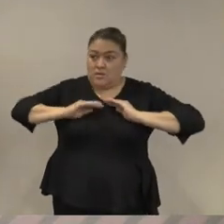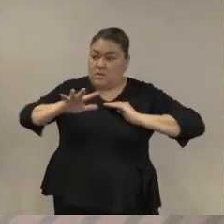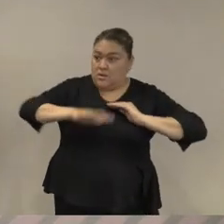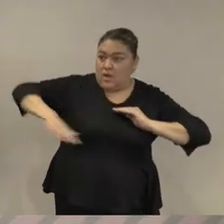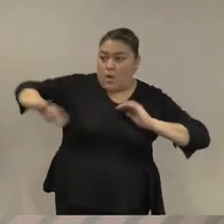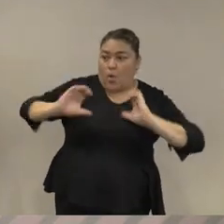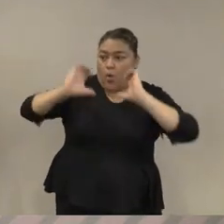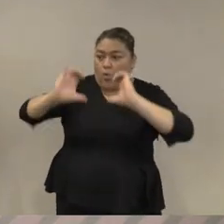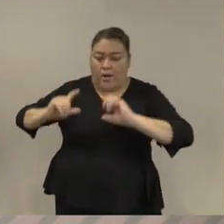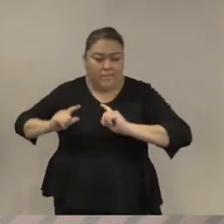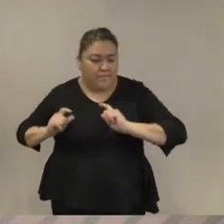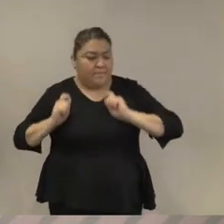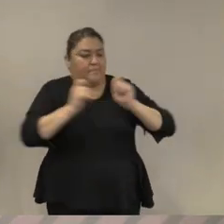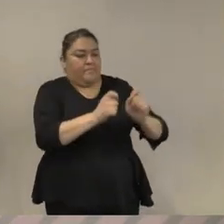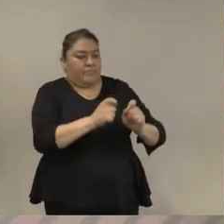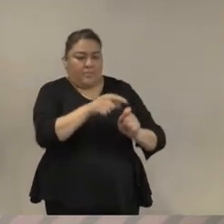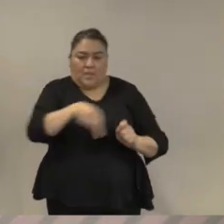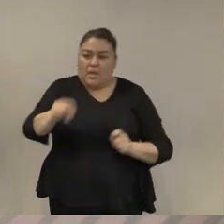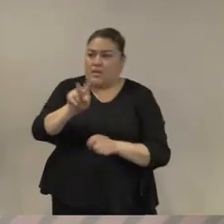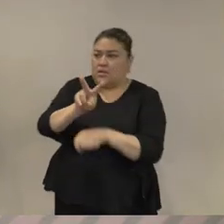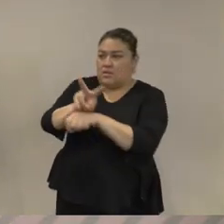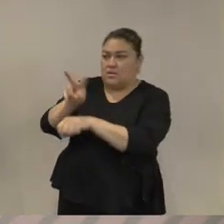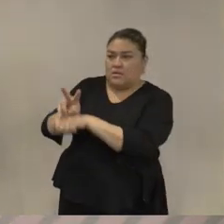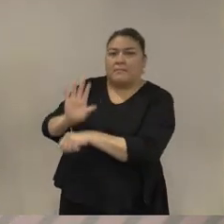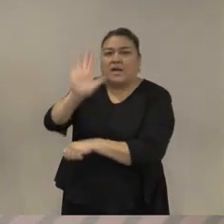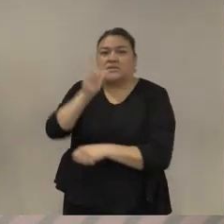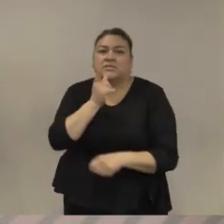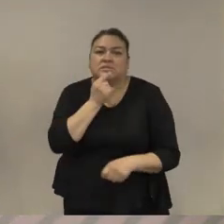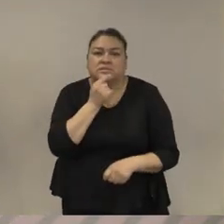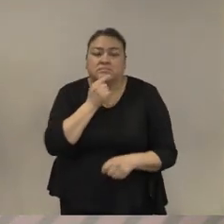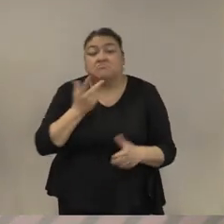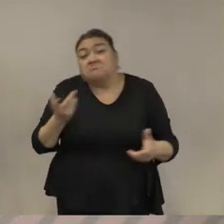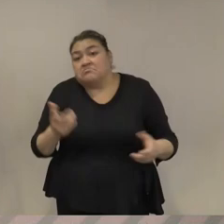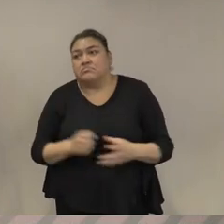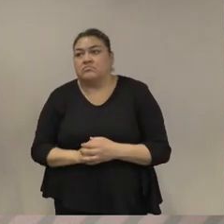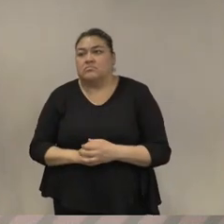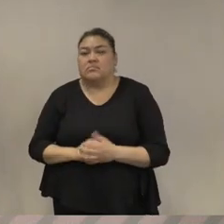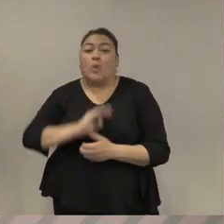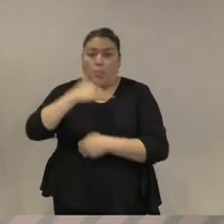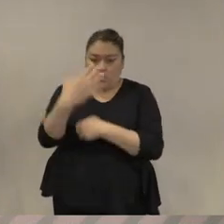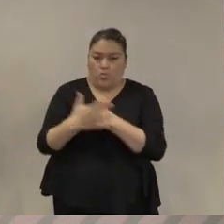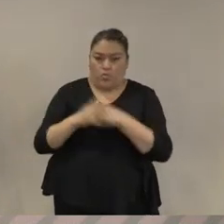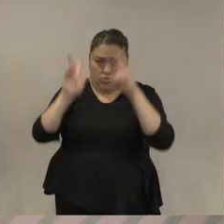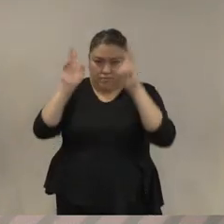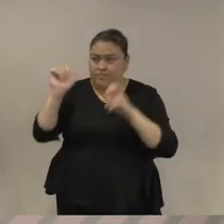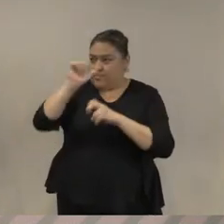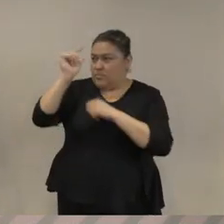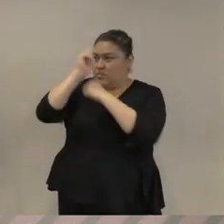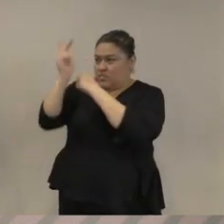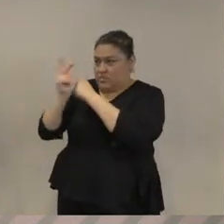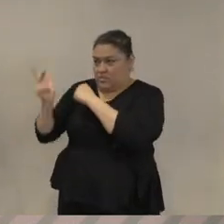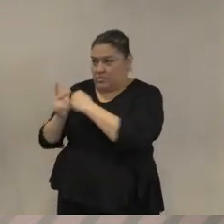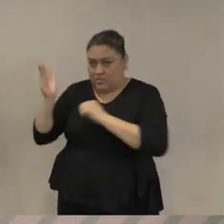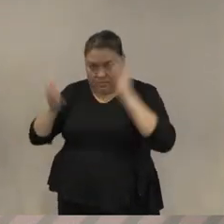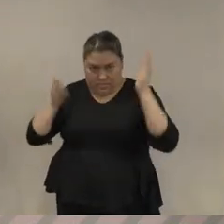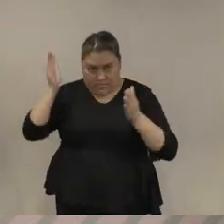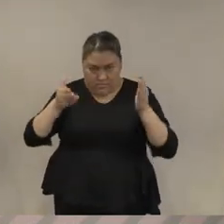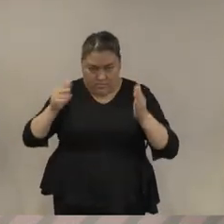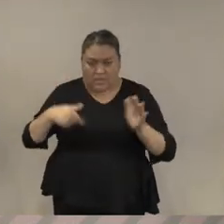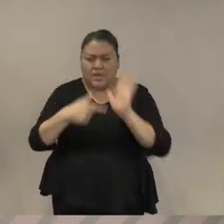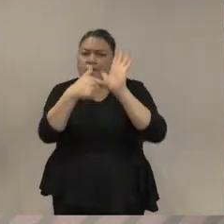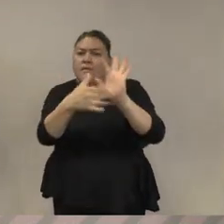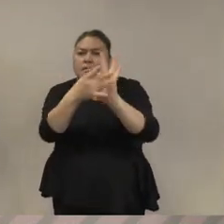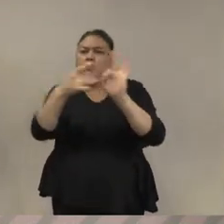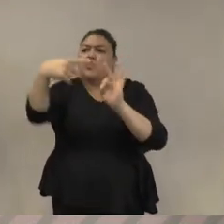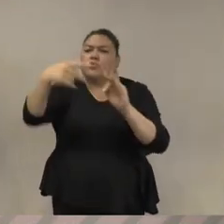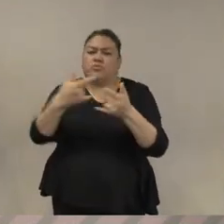las tareas policiales quizá ahora que vengan los colegas de la siguiente mesa de otros países nos puedan compartir un